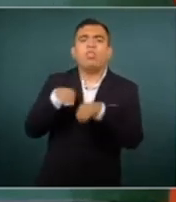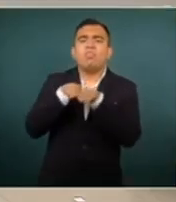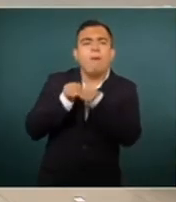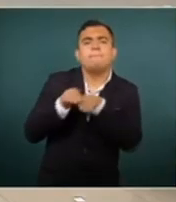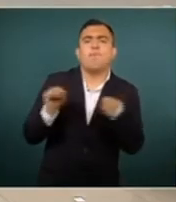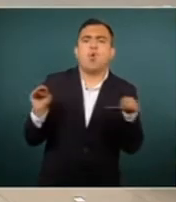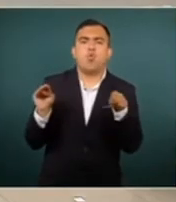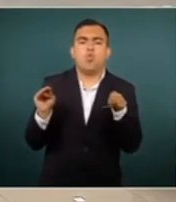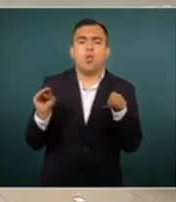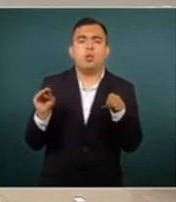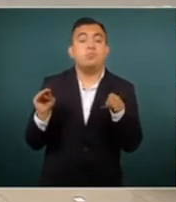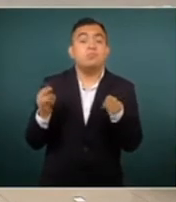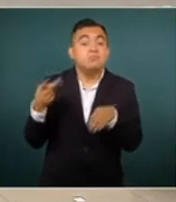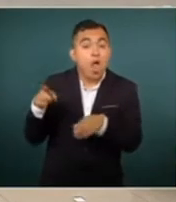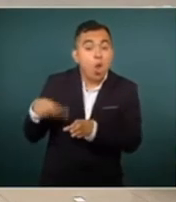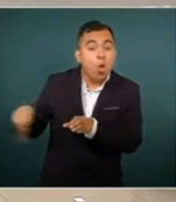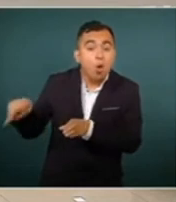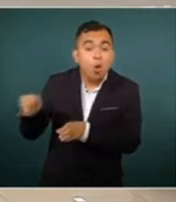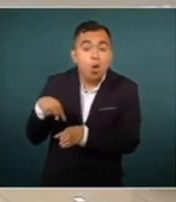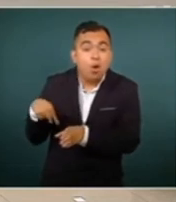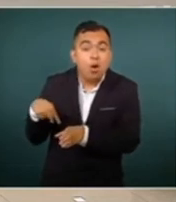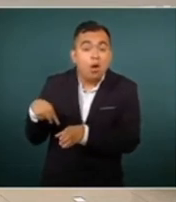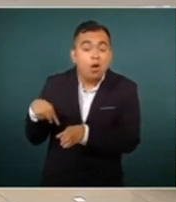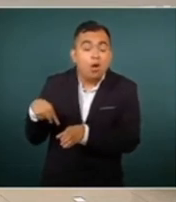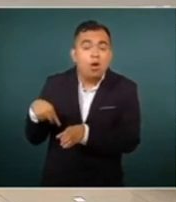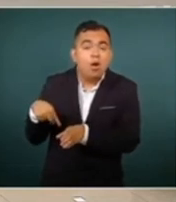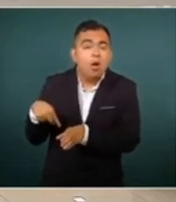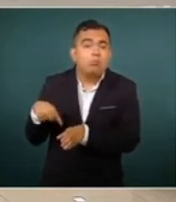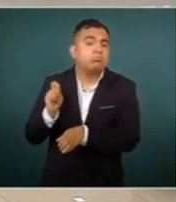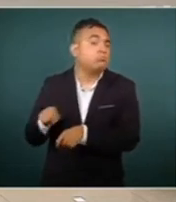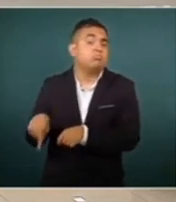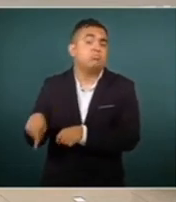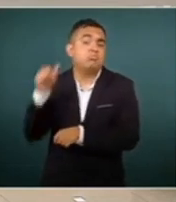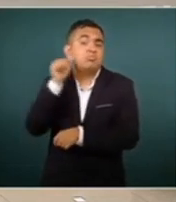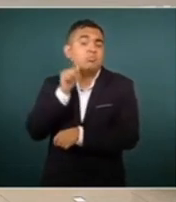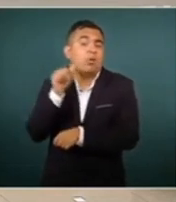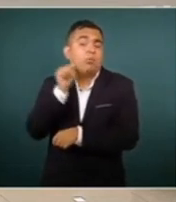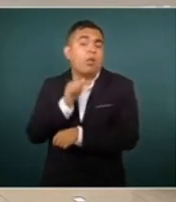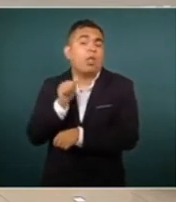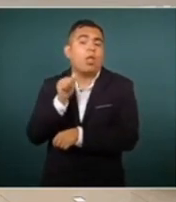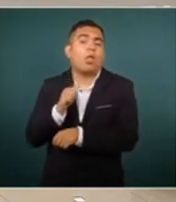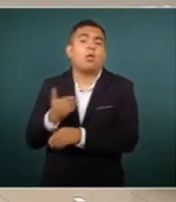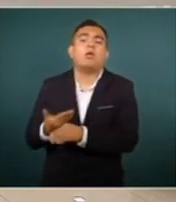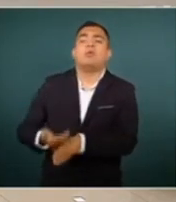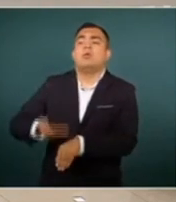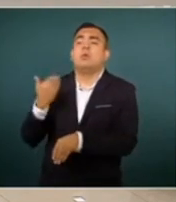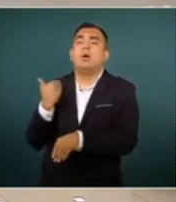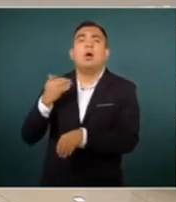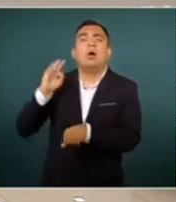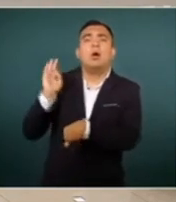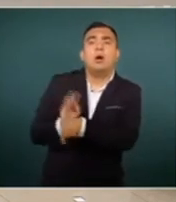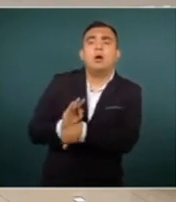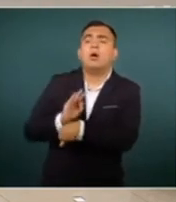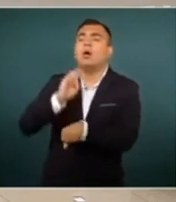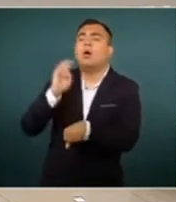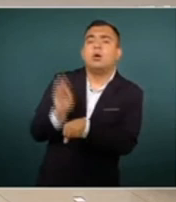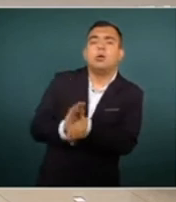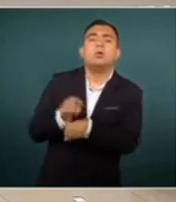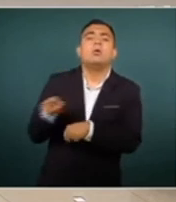todos ellos defendieron o guardaron silencio cómplice